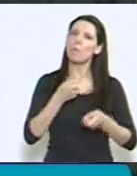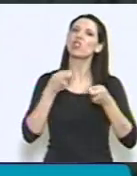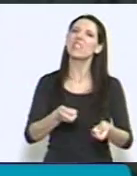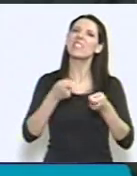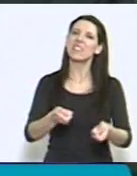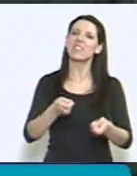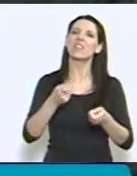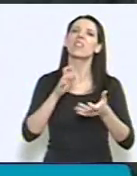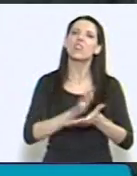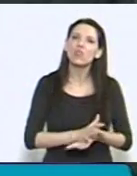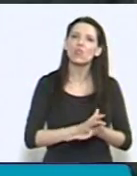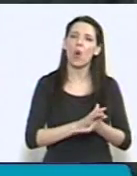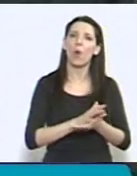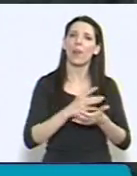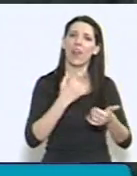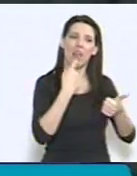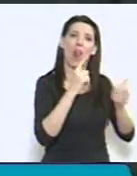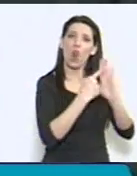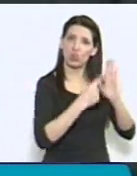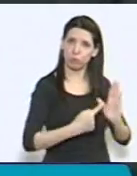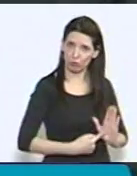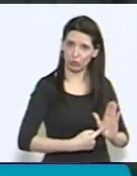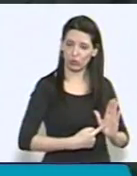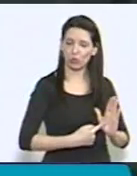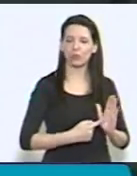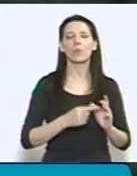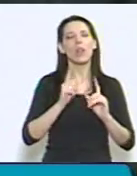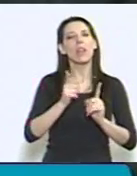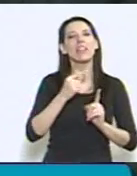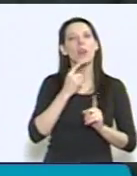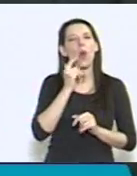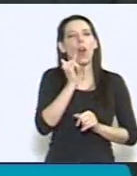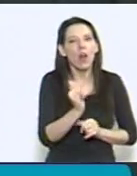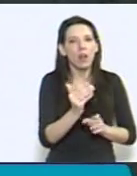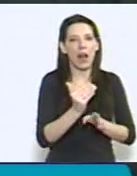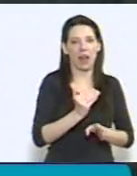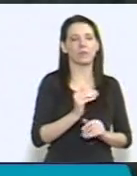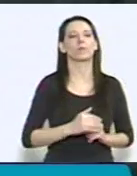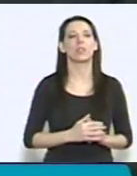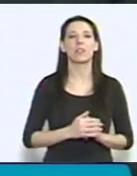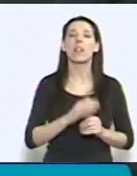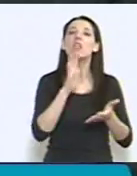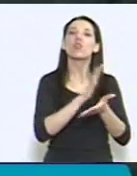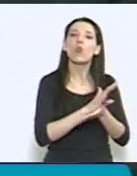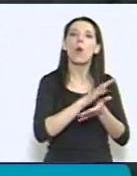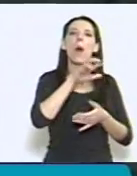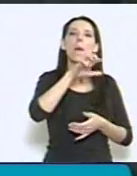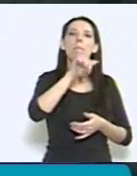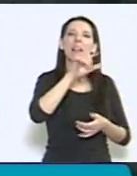justos reclamos planteados. Quisiera así mismo adelantar que para el tratamiento en particular,